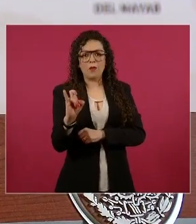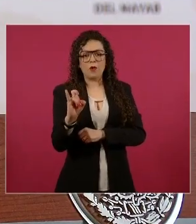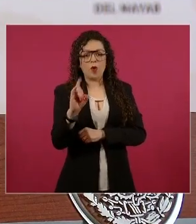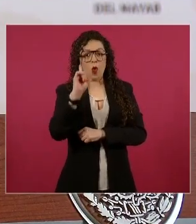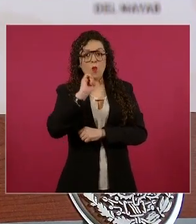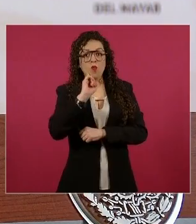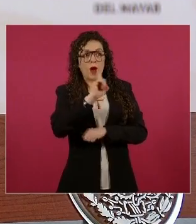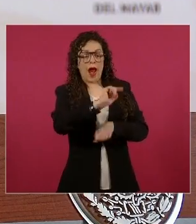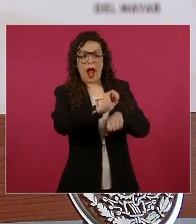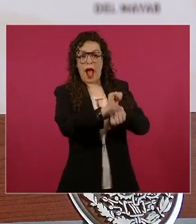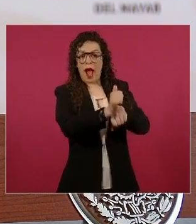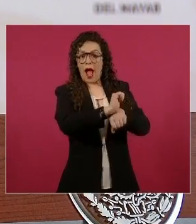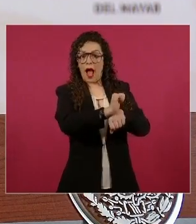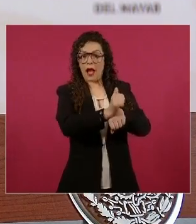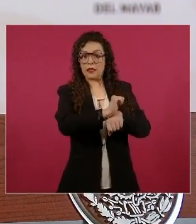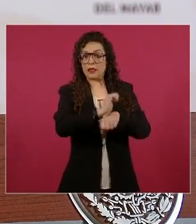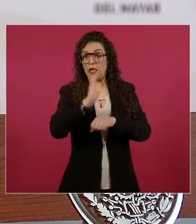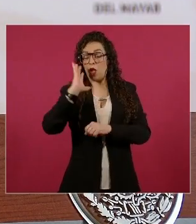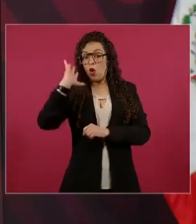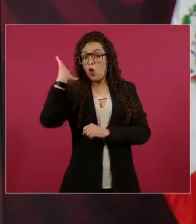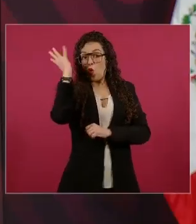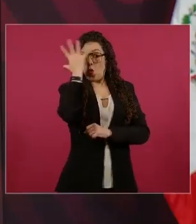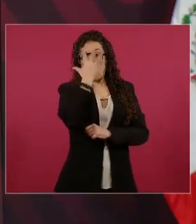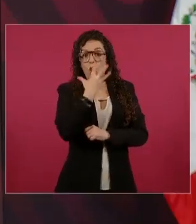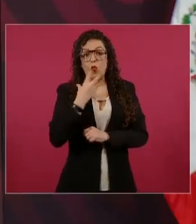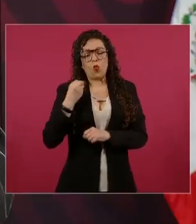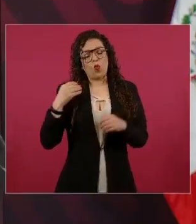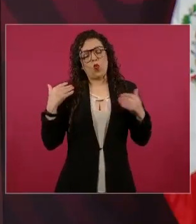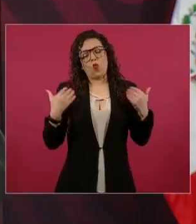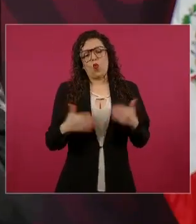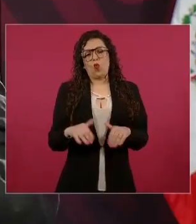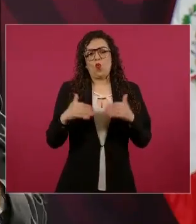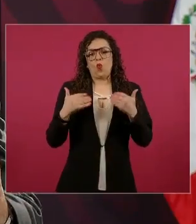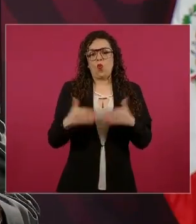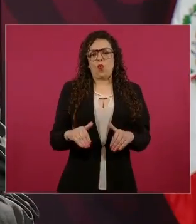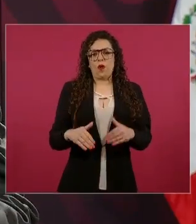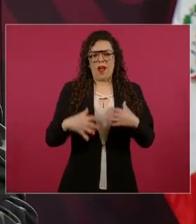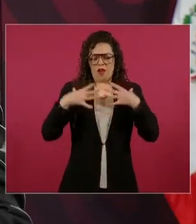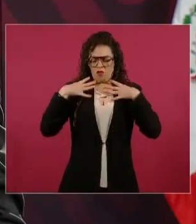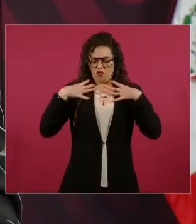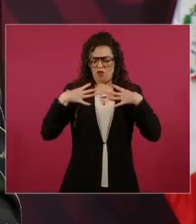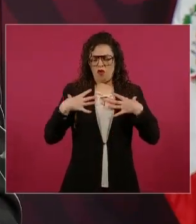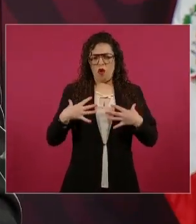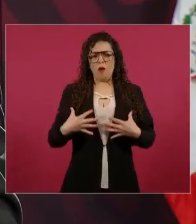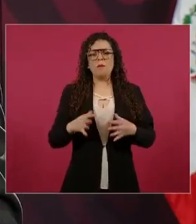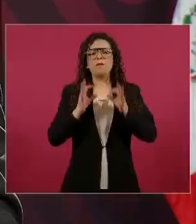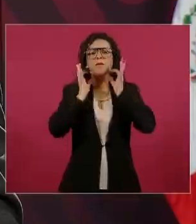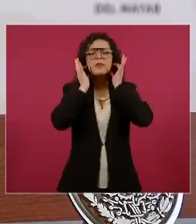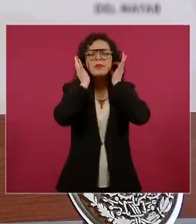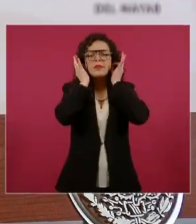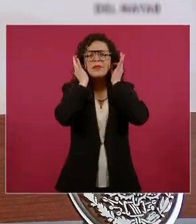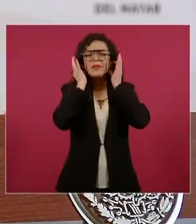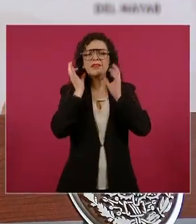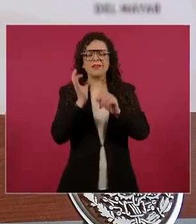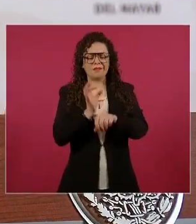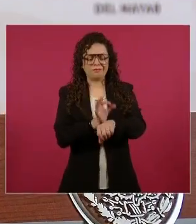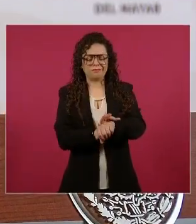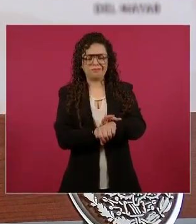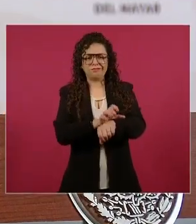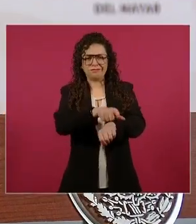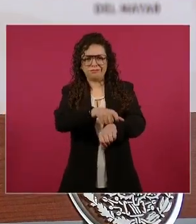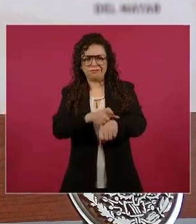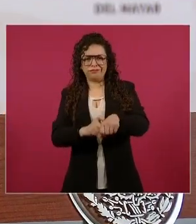la ropa, las alhajas, además